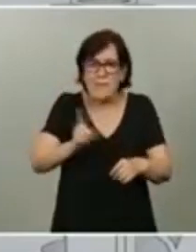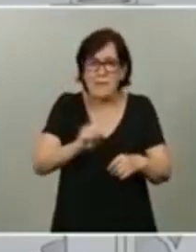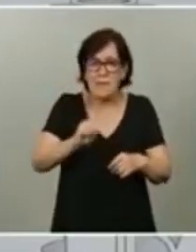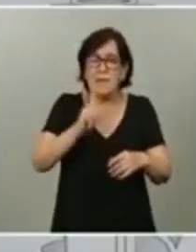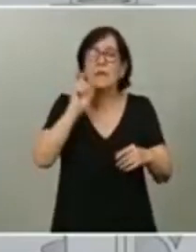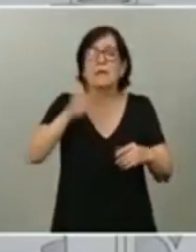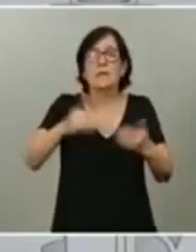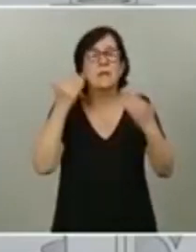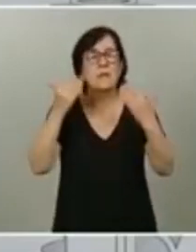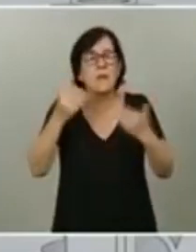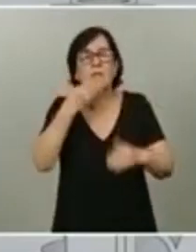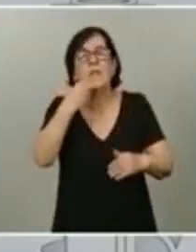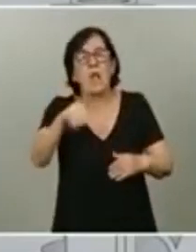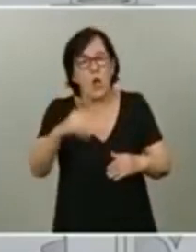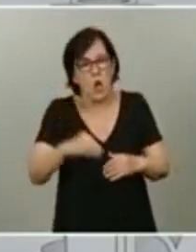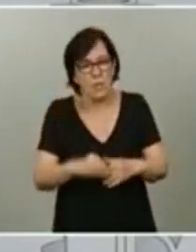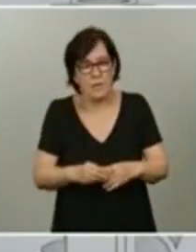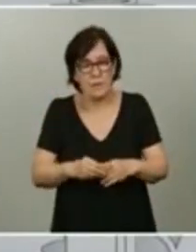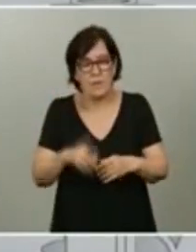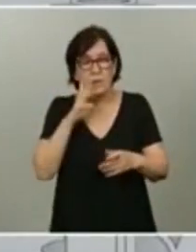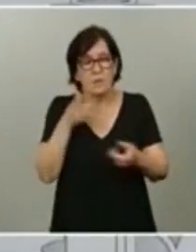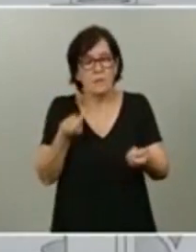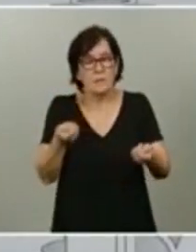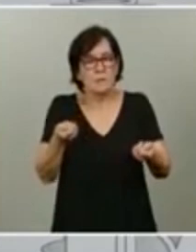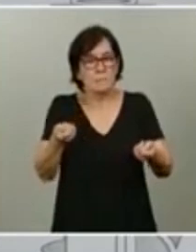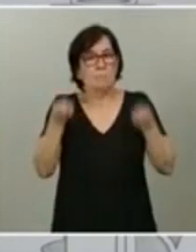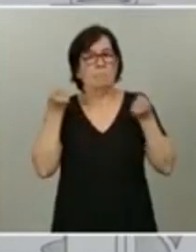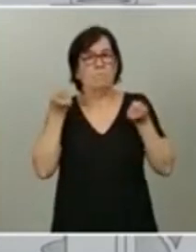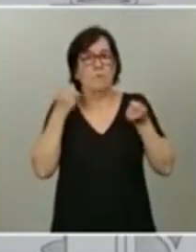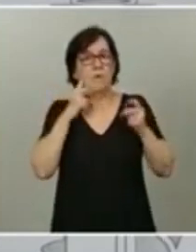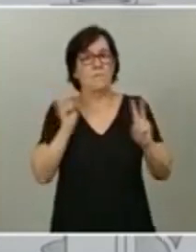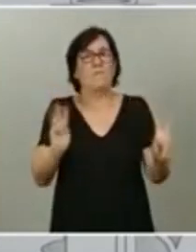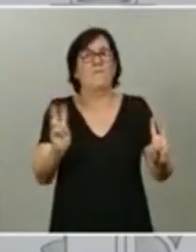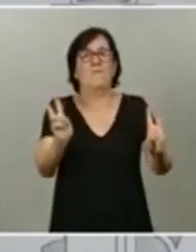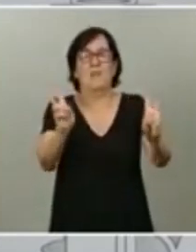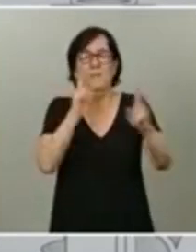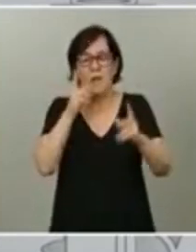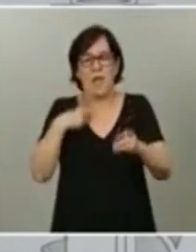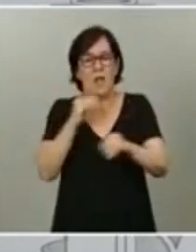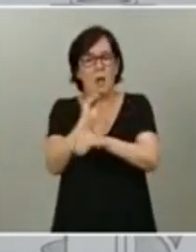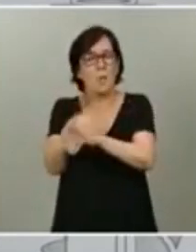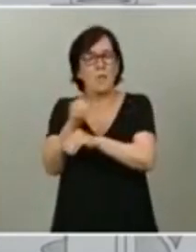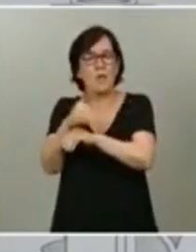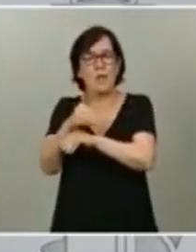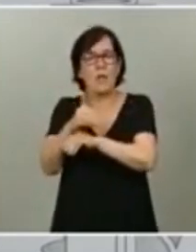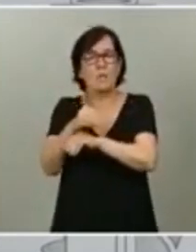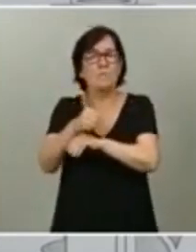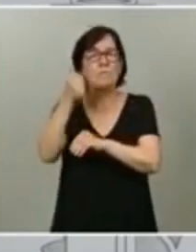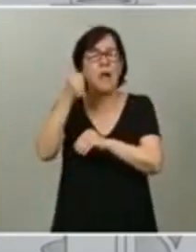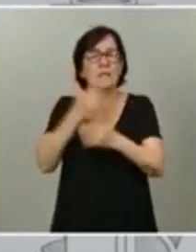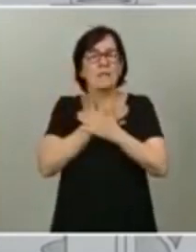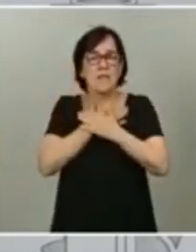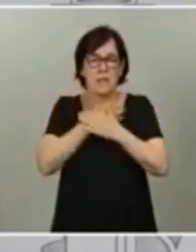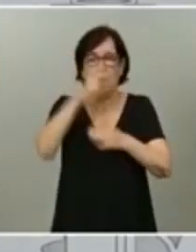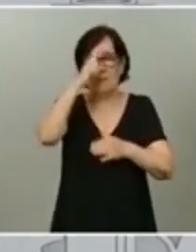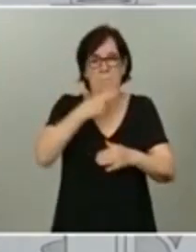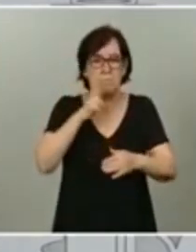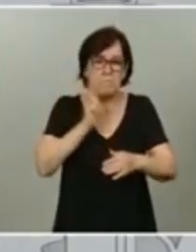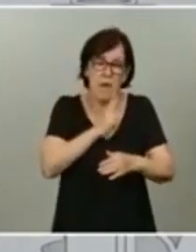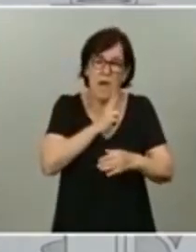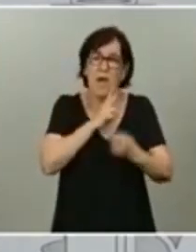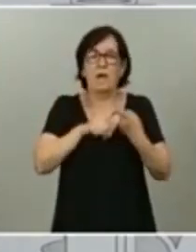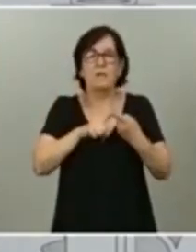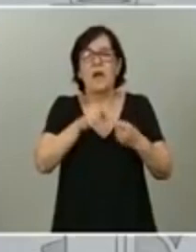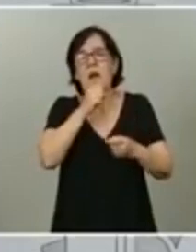los jóvenes que han contenido su vitalidad para proteger precisamente lo que más querían, que era a sus padres, madres, abuelos y